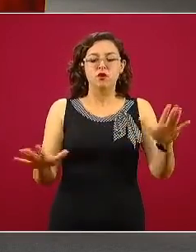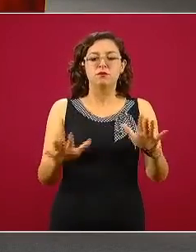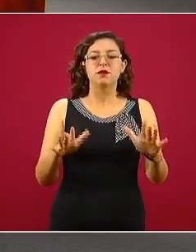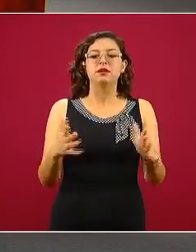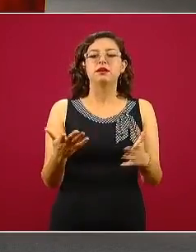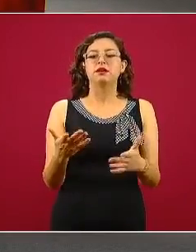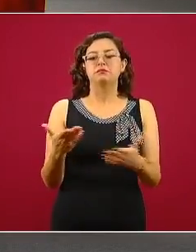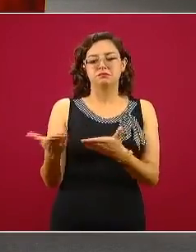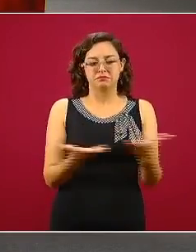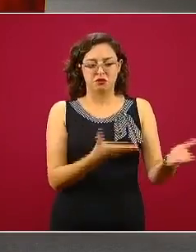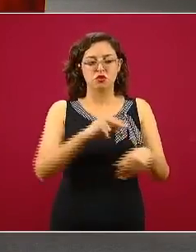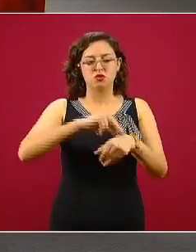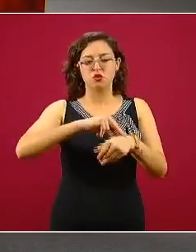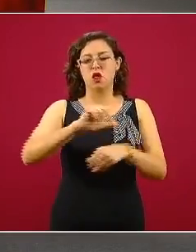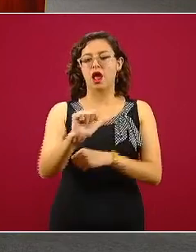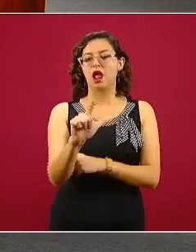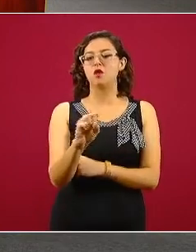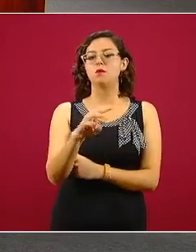Con su permiso, señor secretario.